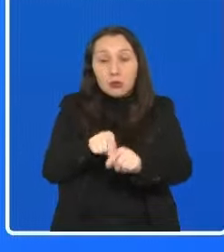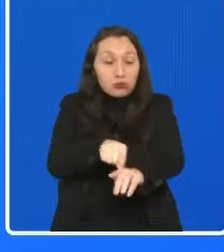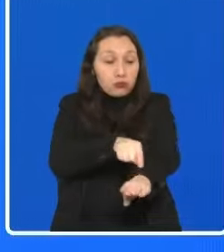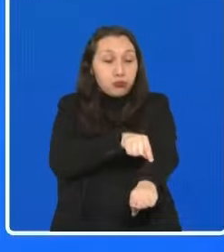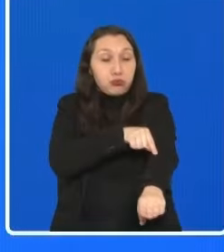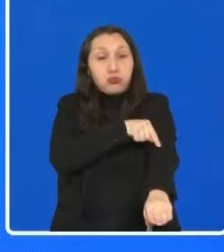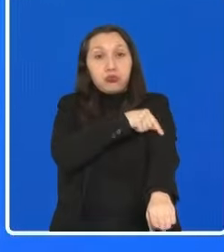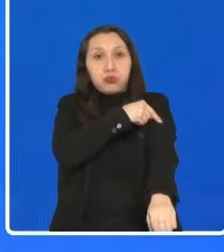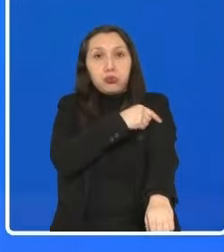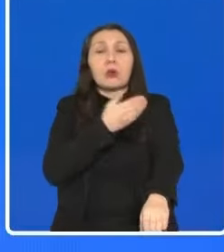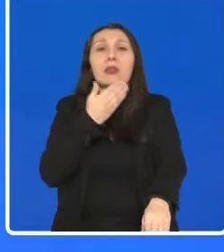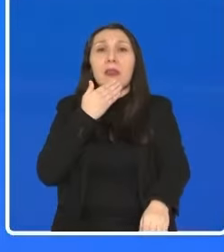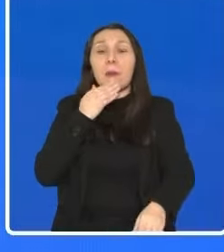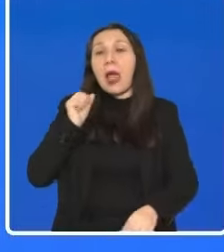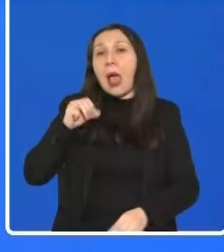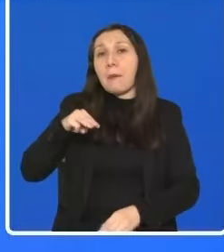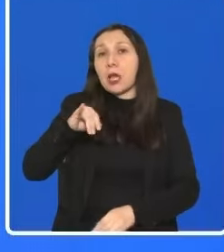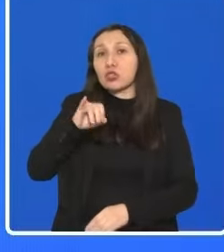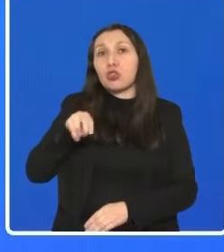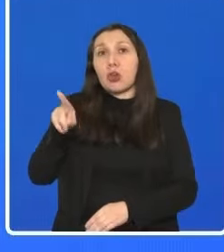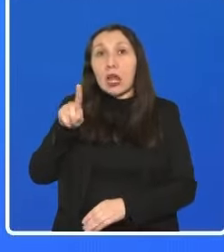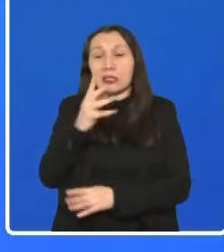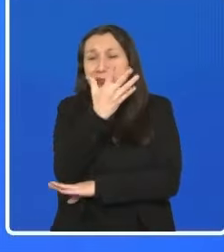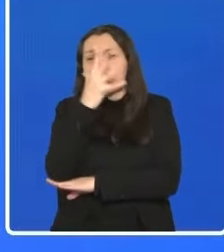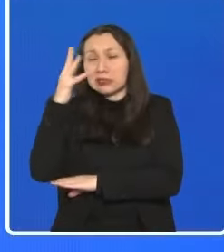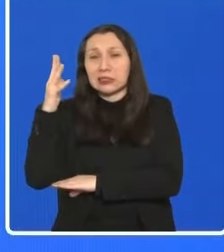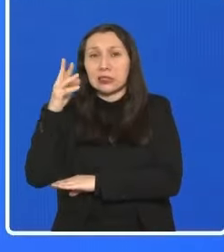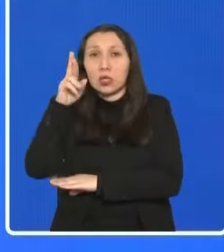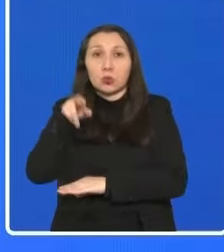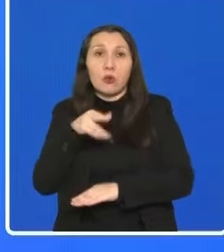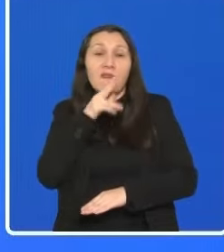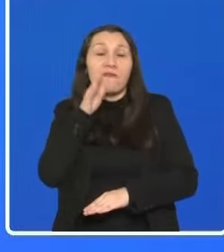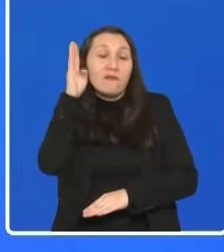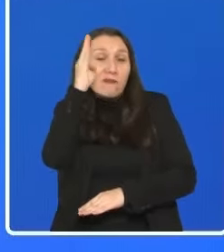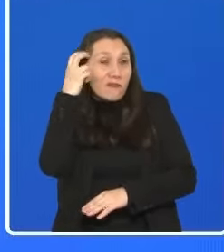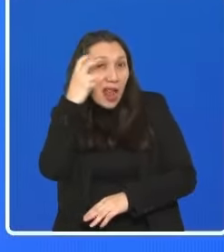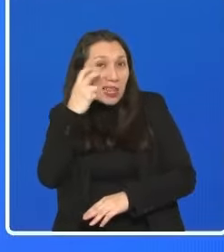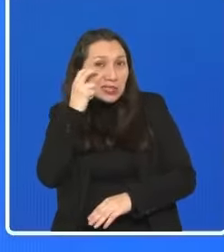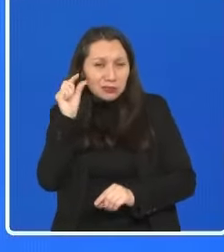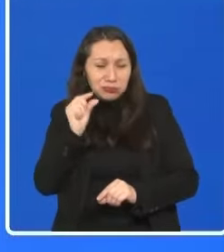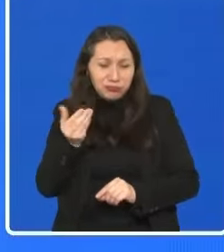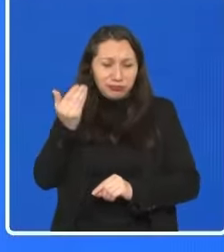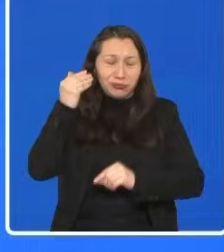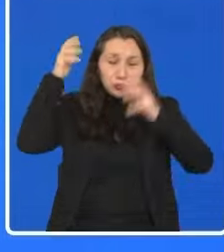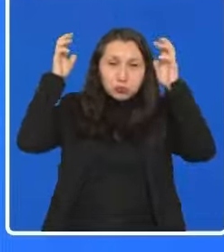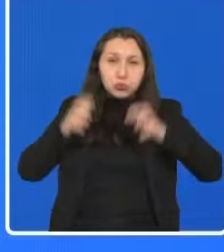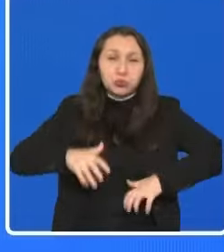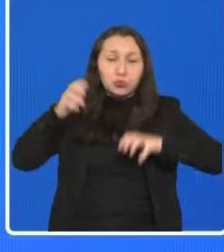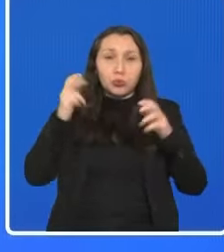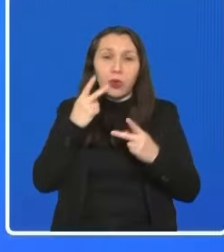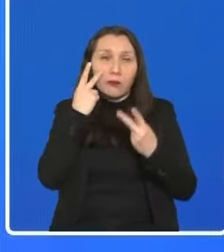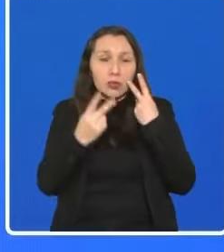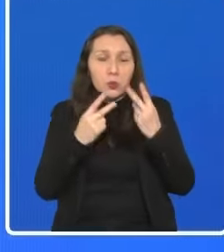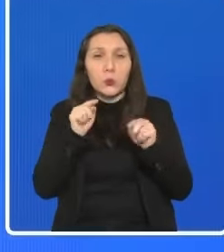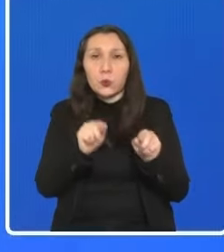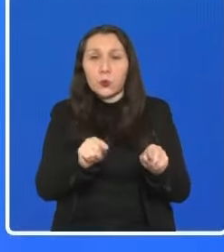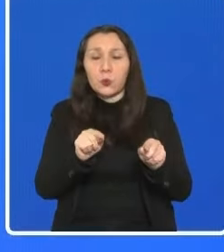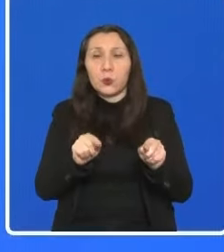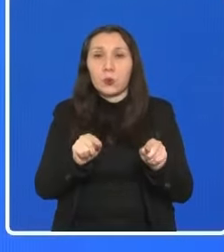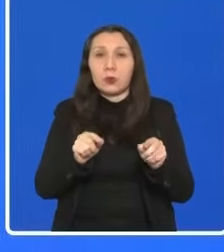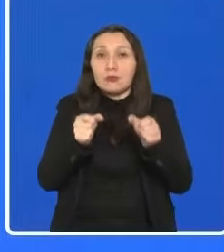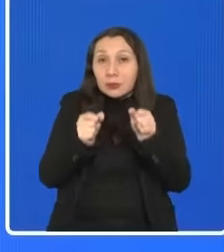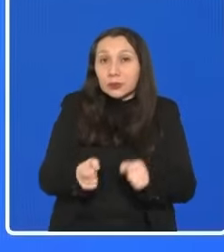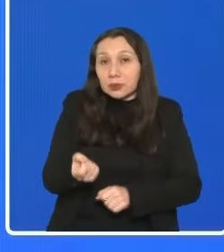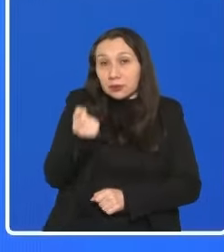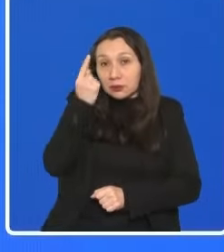territorio nacional como en el Amazonas o en el sur de Brasil, con las grandes lluvias que hubo hace poquito, dan cuenta de aquello. Poder